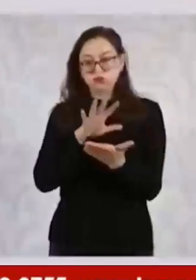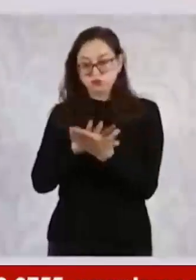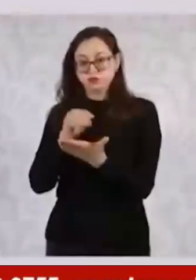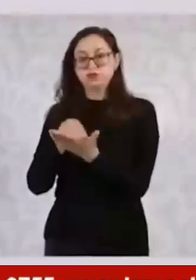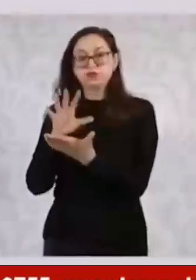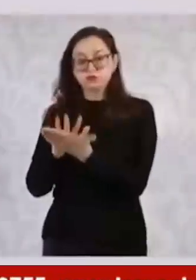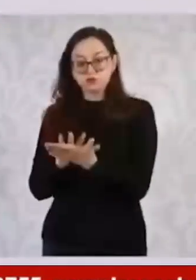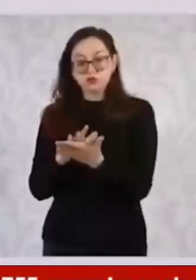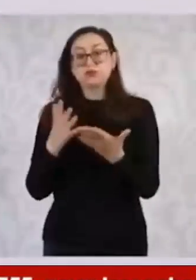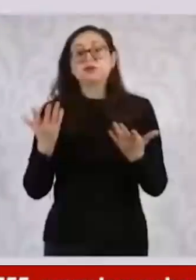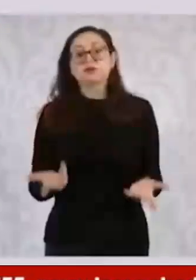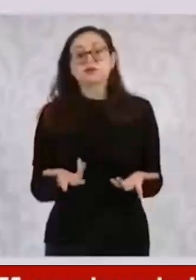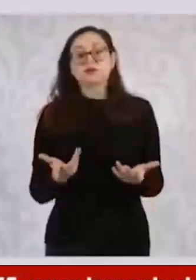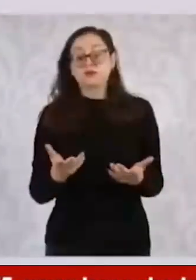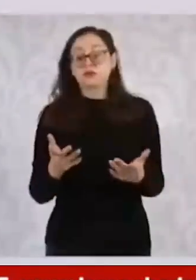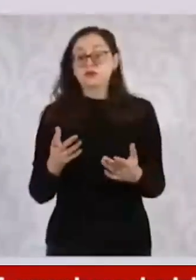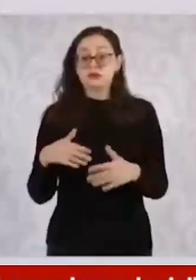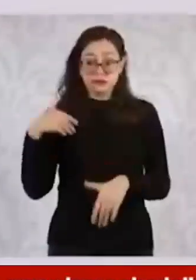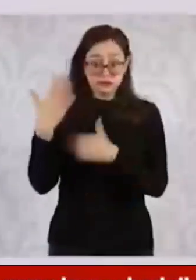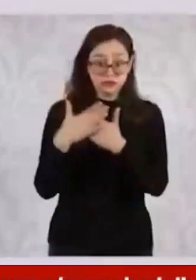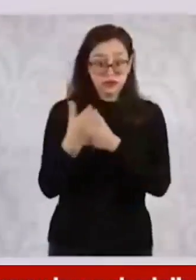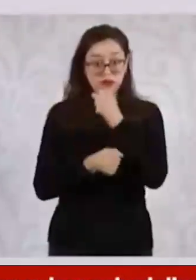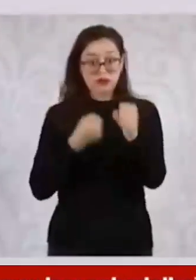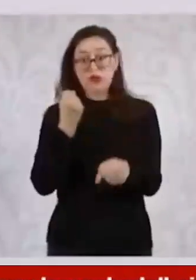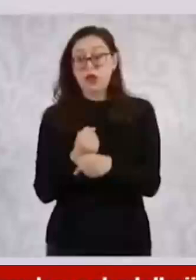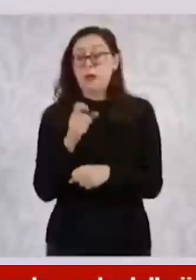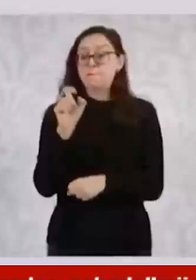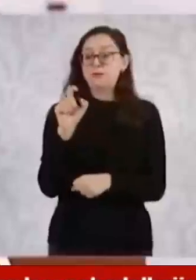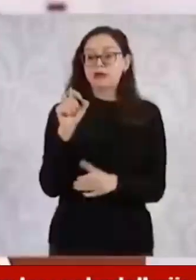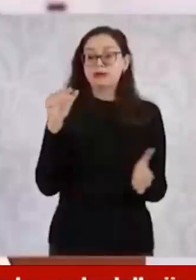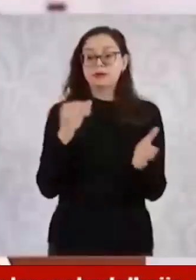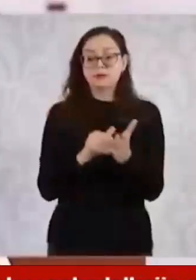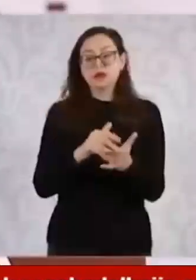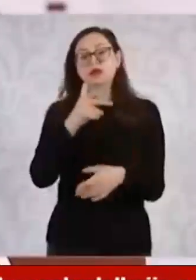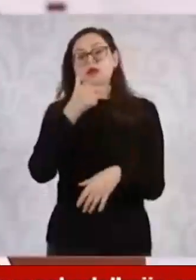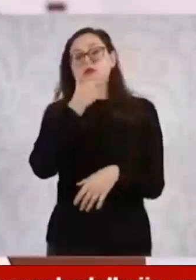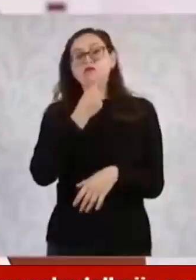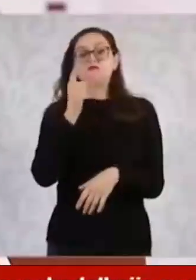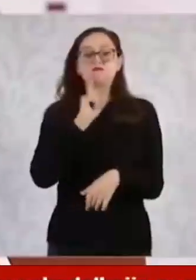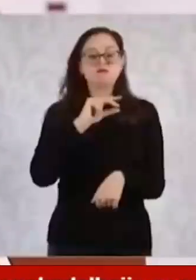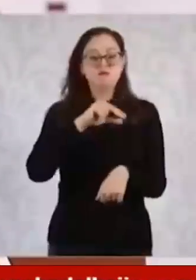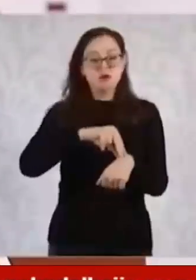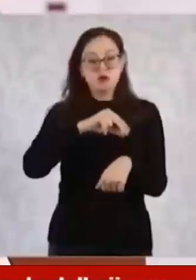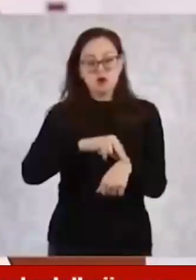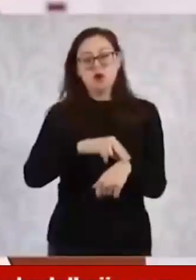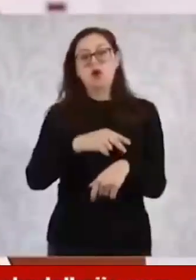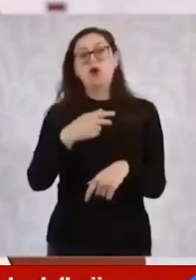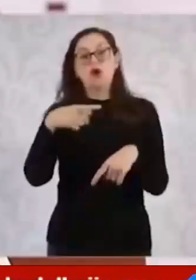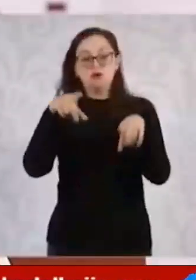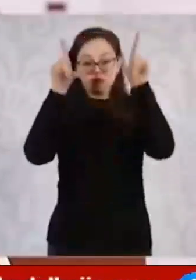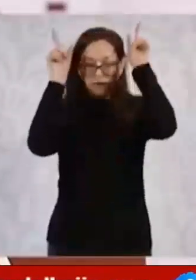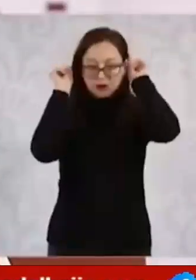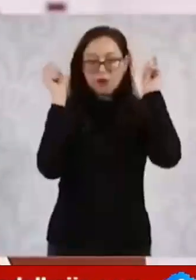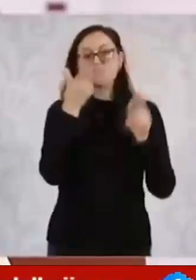un presupuesto de 7 mil millones de pesos y para el que los profesionales podrán aplicar